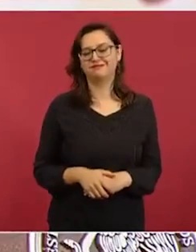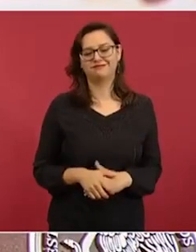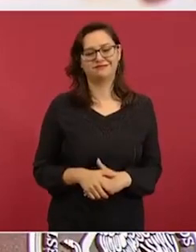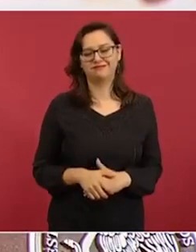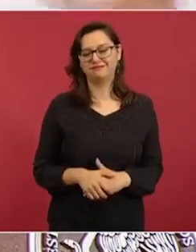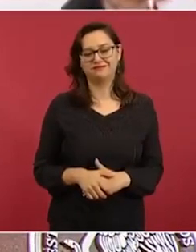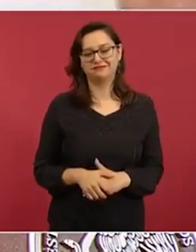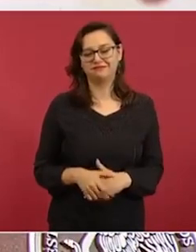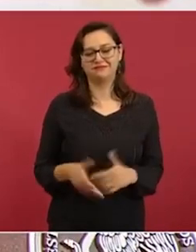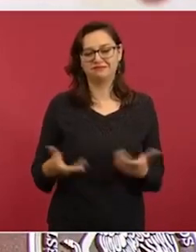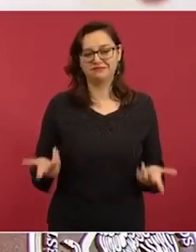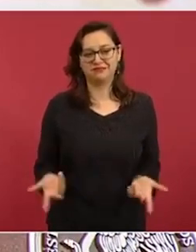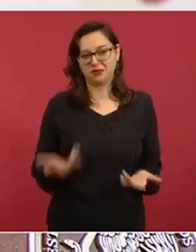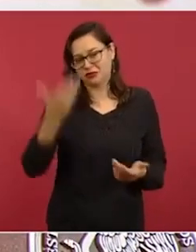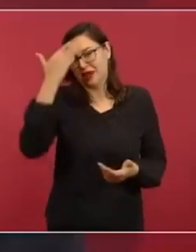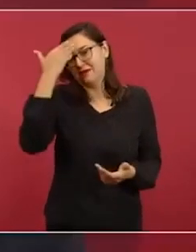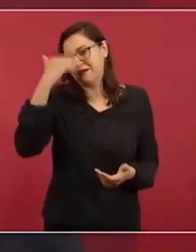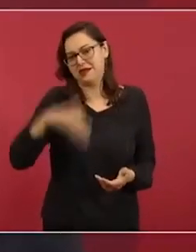en esas condiciones.